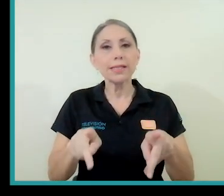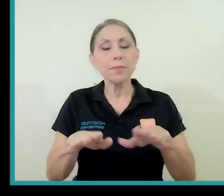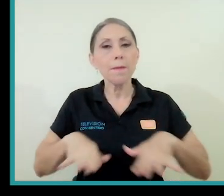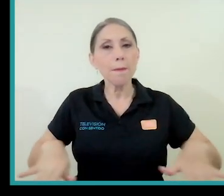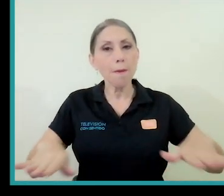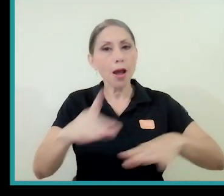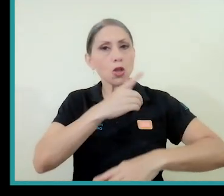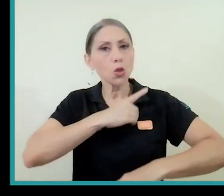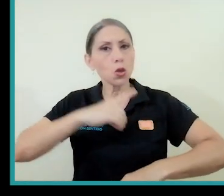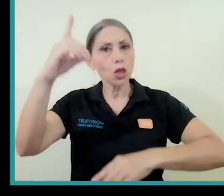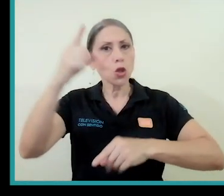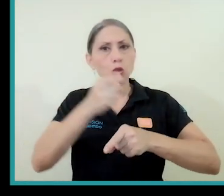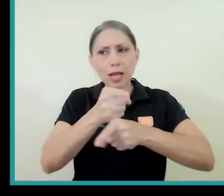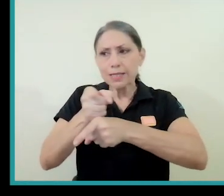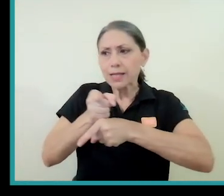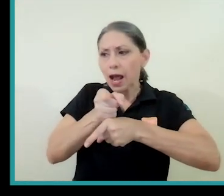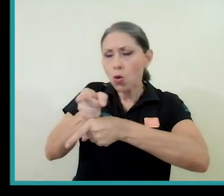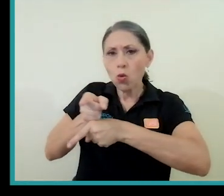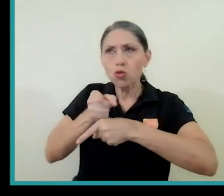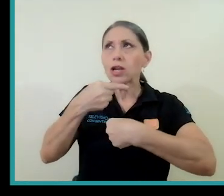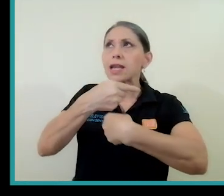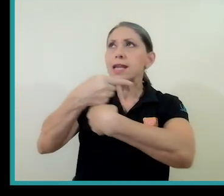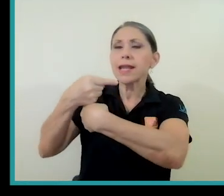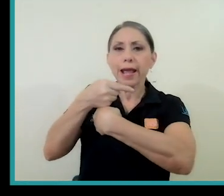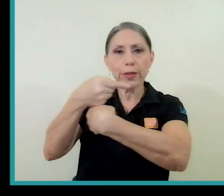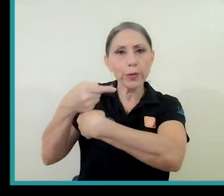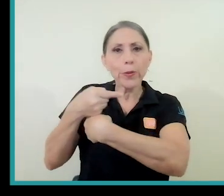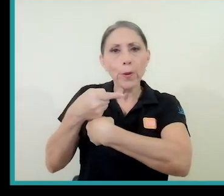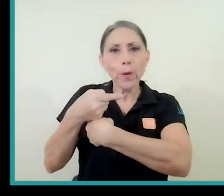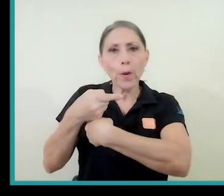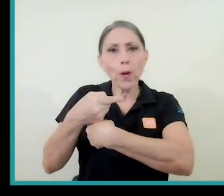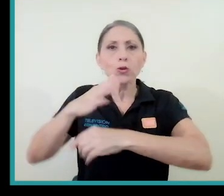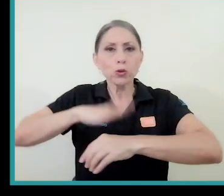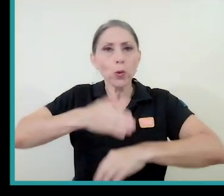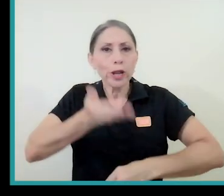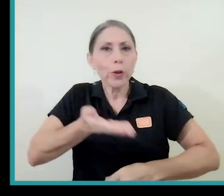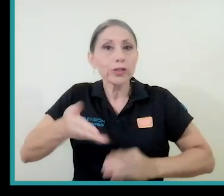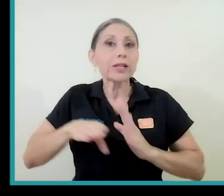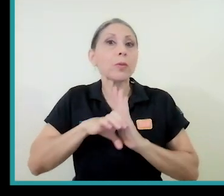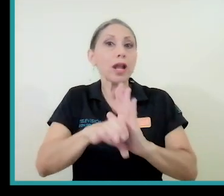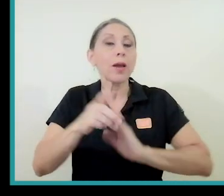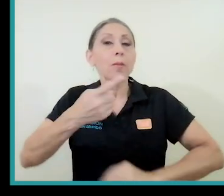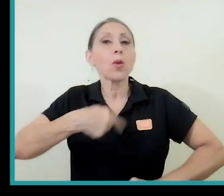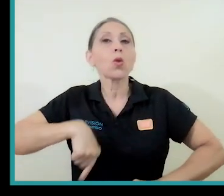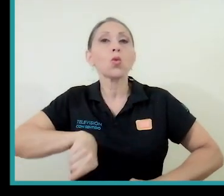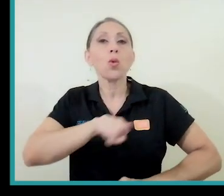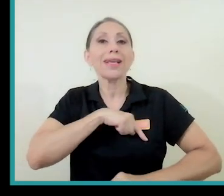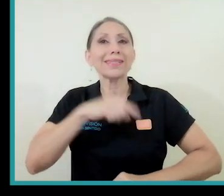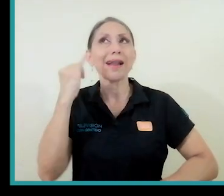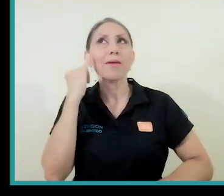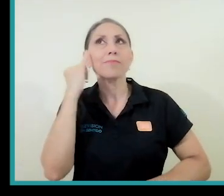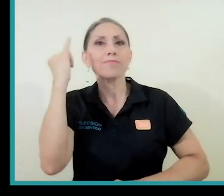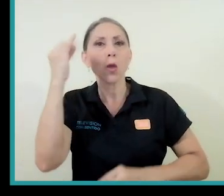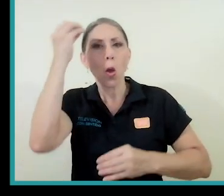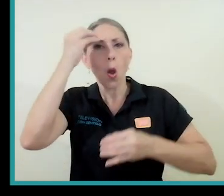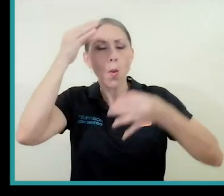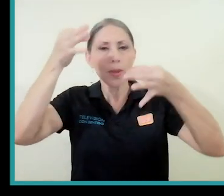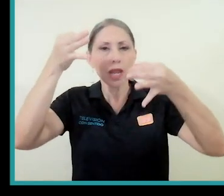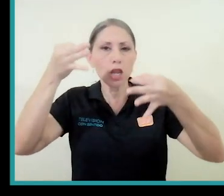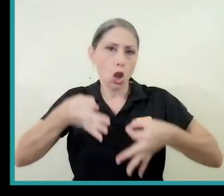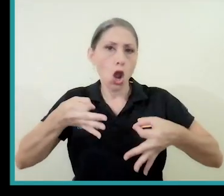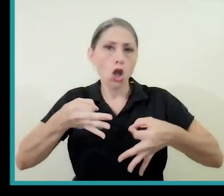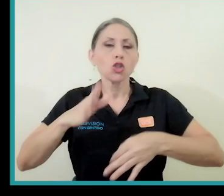es un espacio donde Dios nos está corrigiendo sobre cuestiones como nuestra posición sobre el